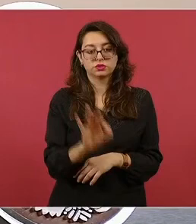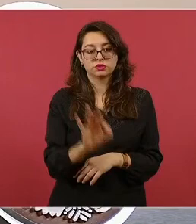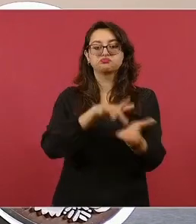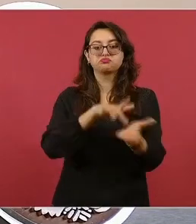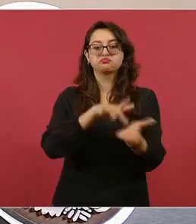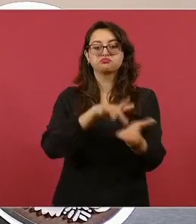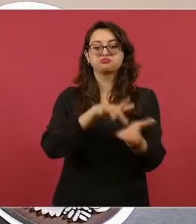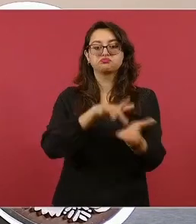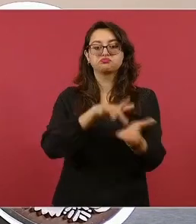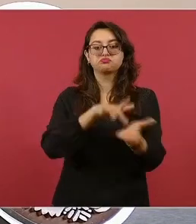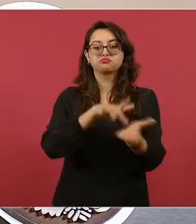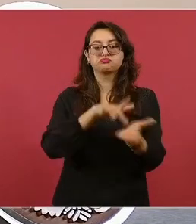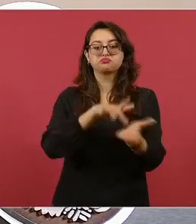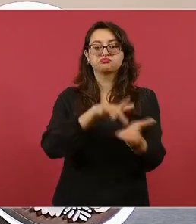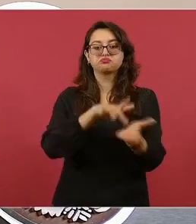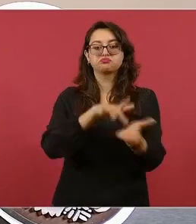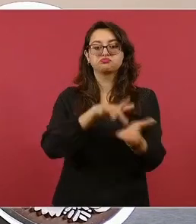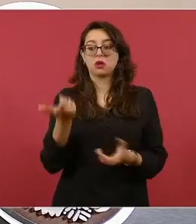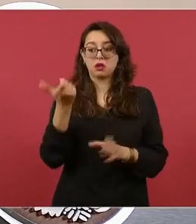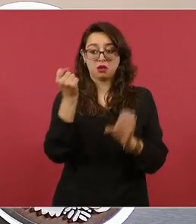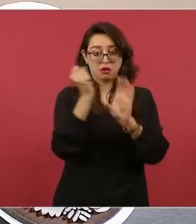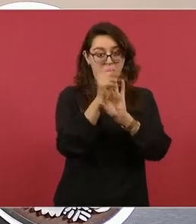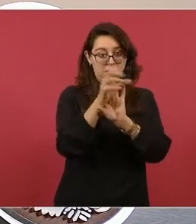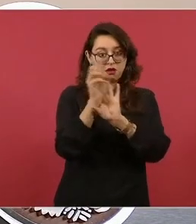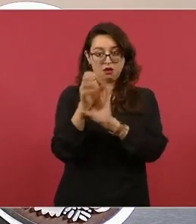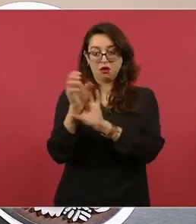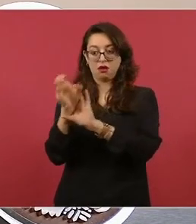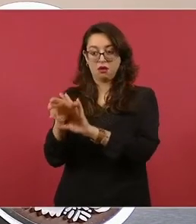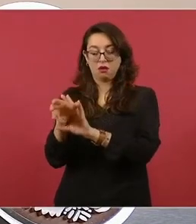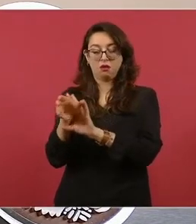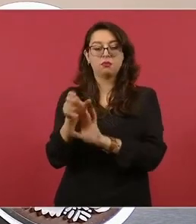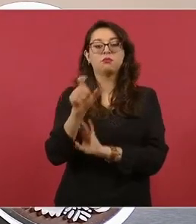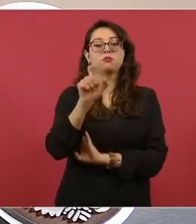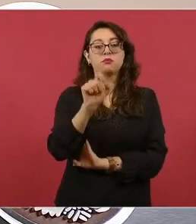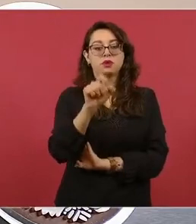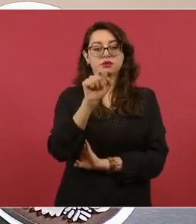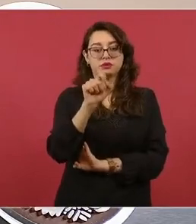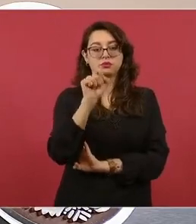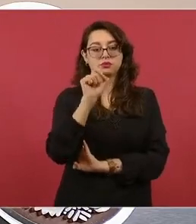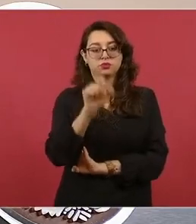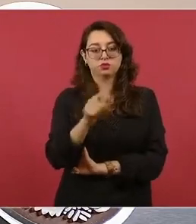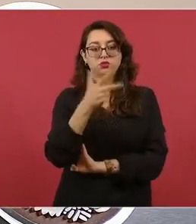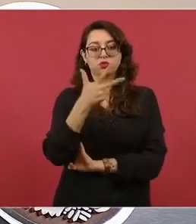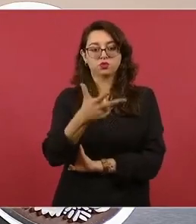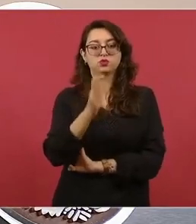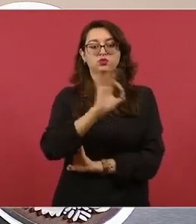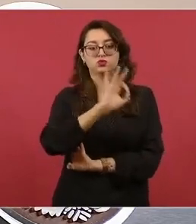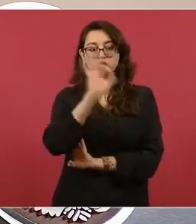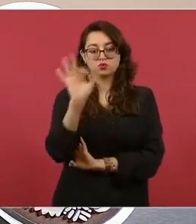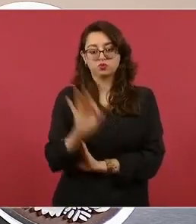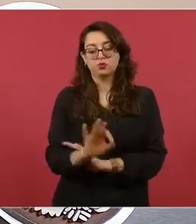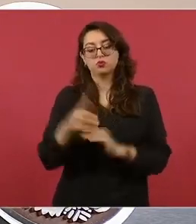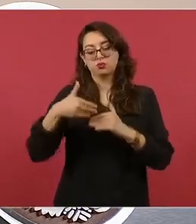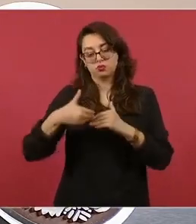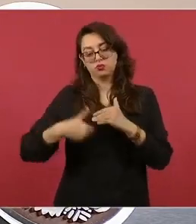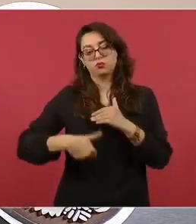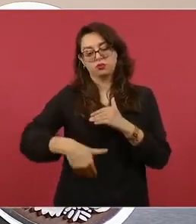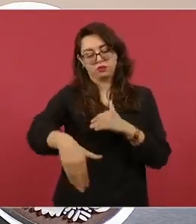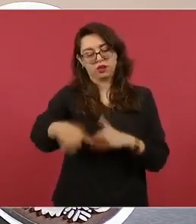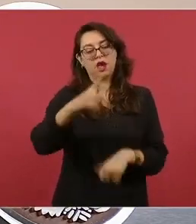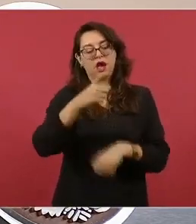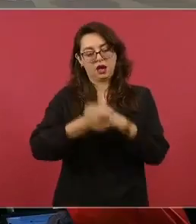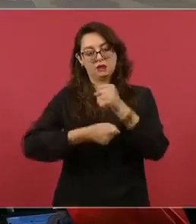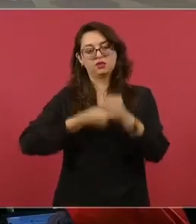beneficiarias y se ha entregado el apoyo a 20.8 por ciento. El restante está en proceso